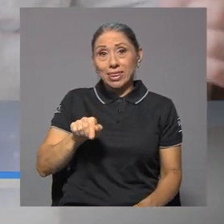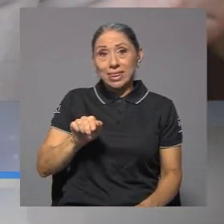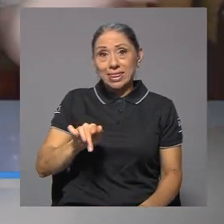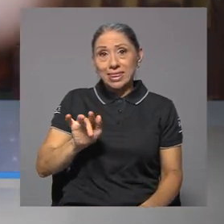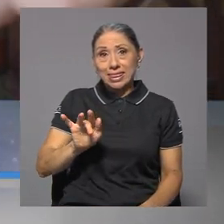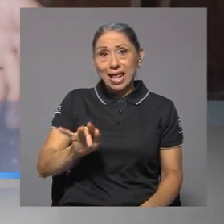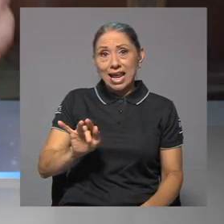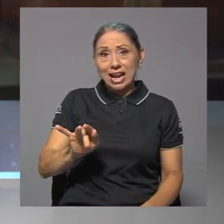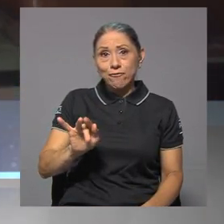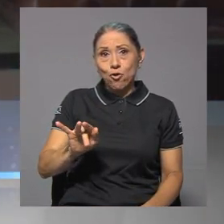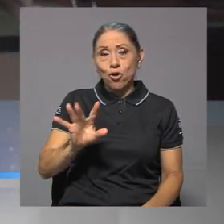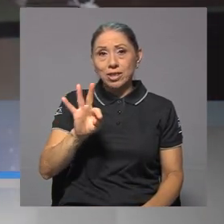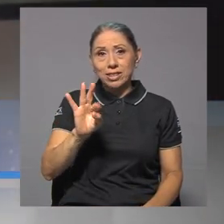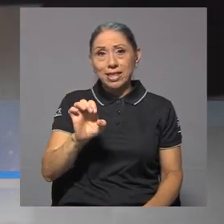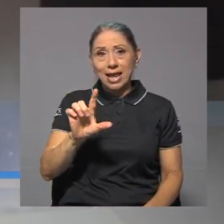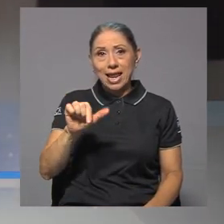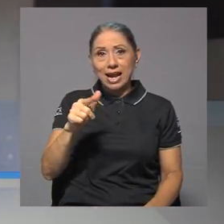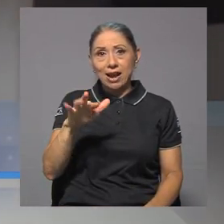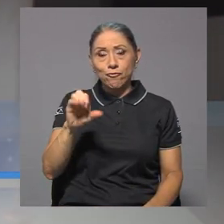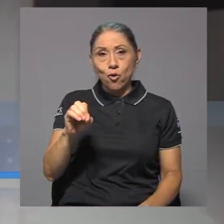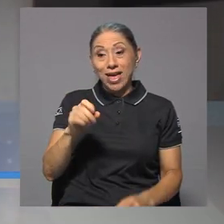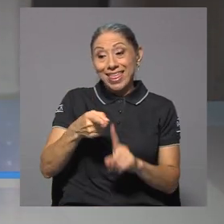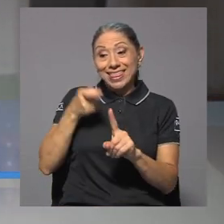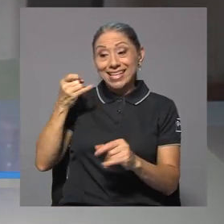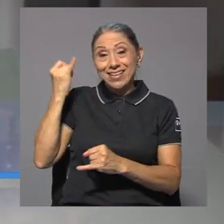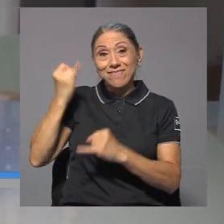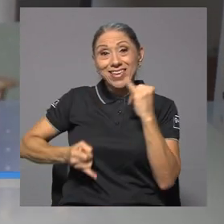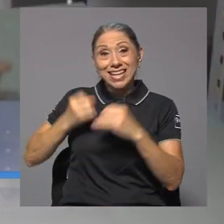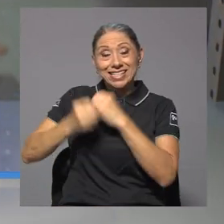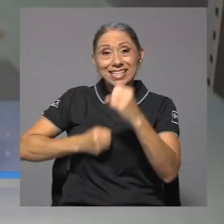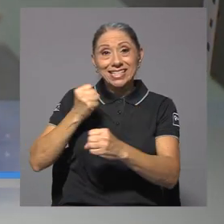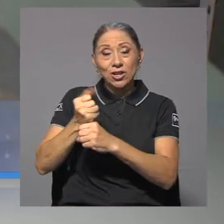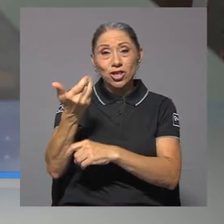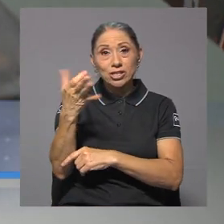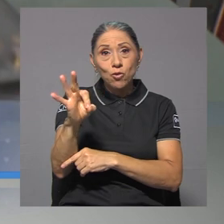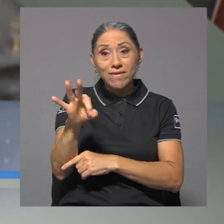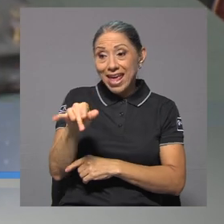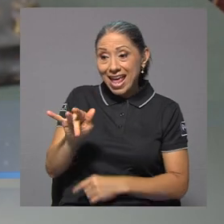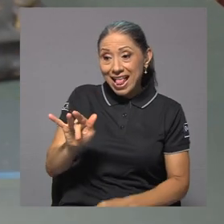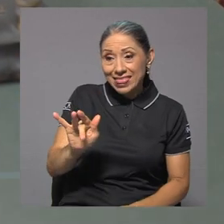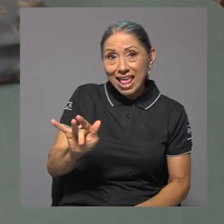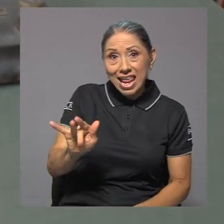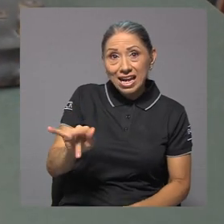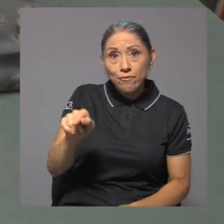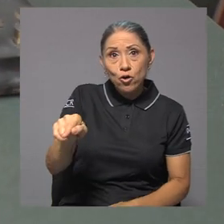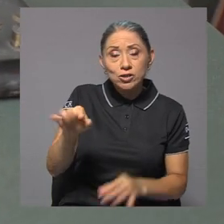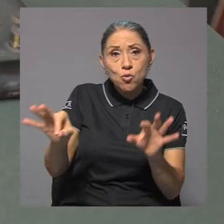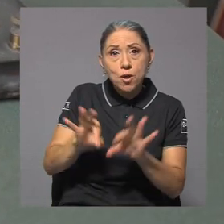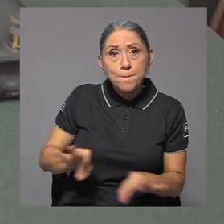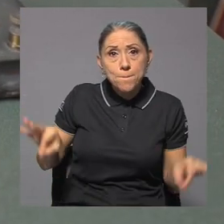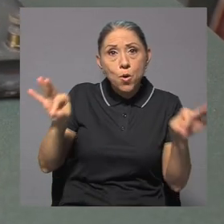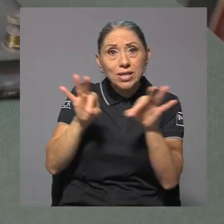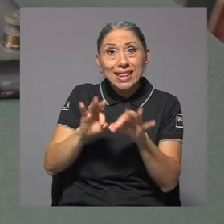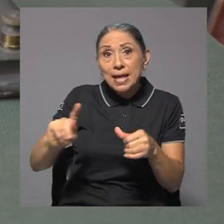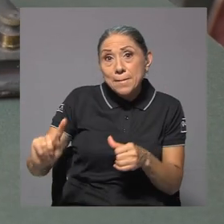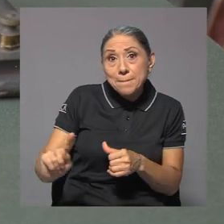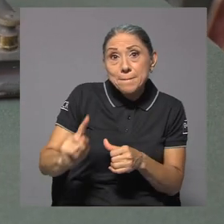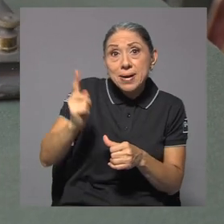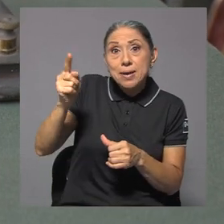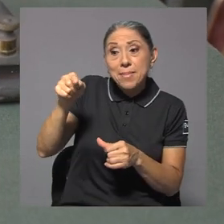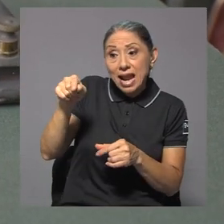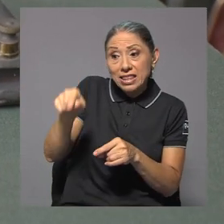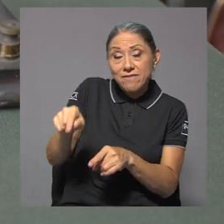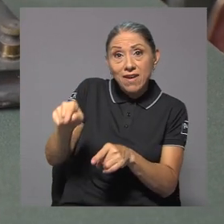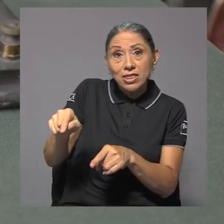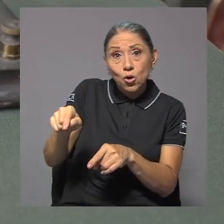que data de fines del siglo XIX. El telégrafo es un elemento muy importante porque es el primer artefacto que nos